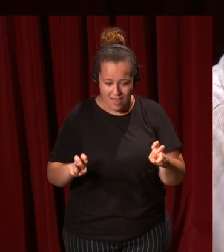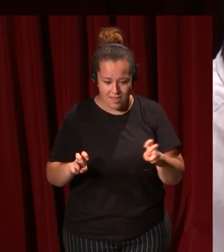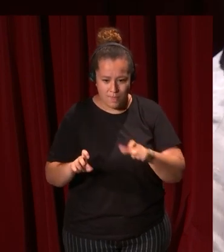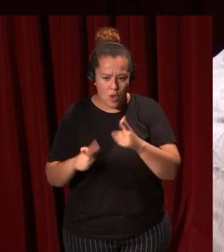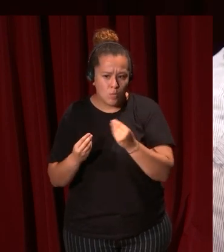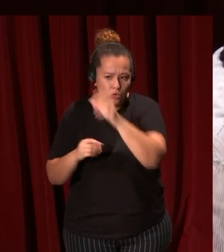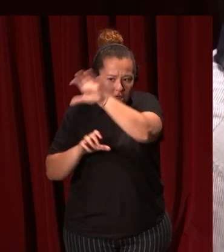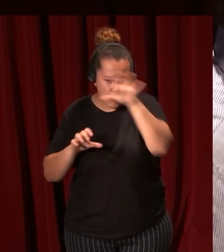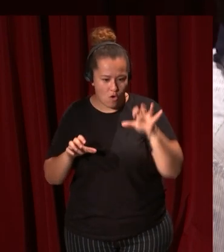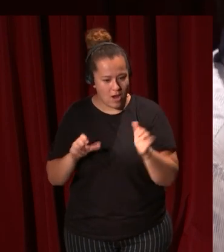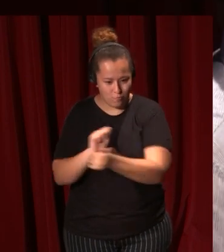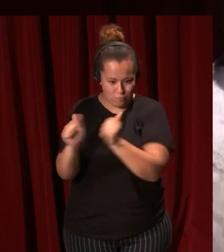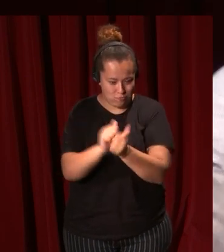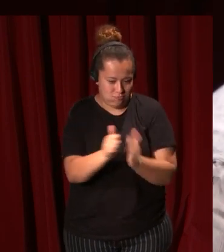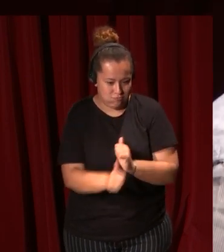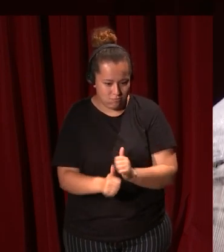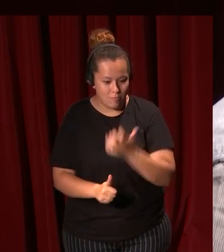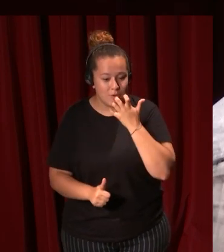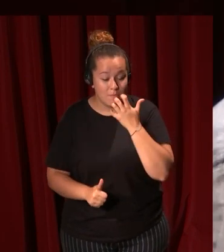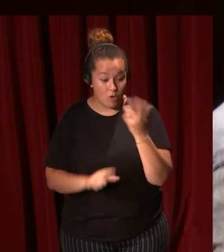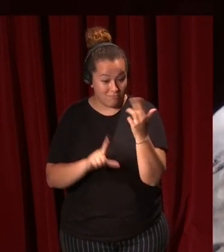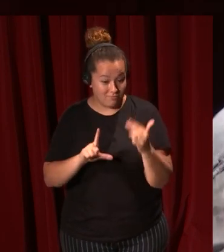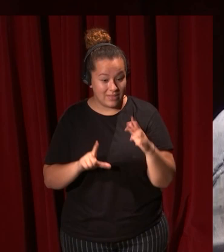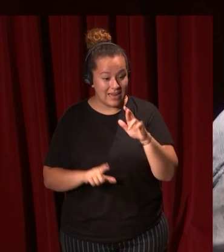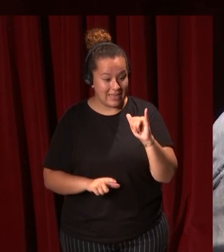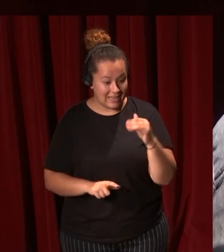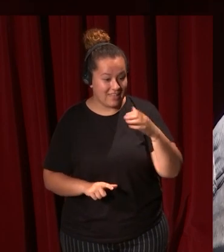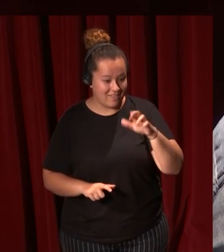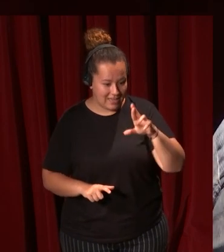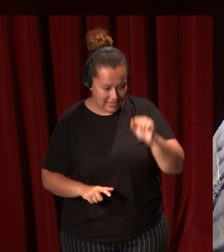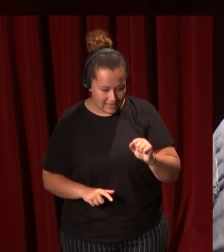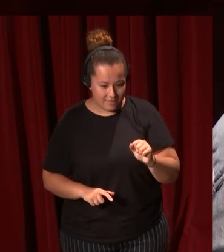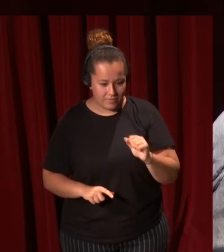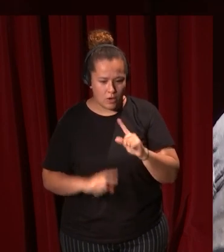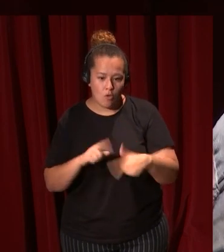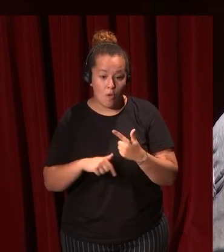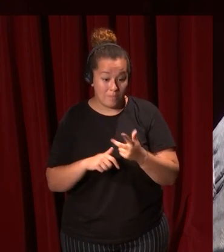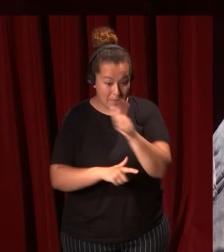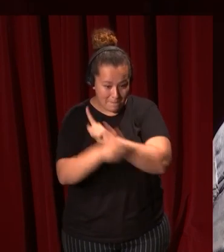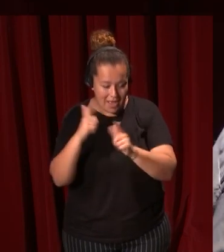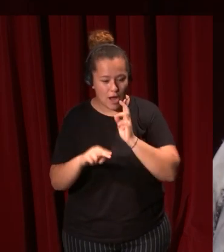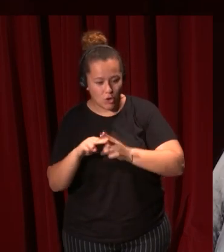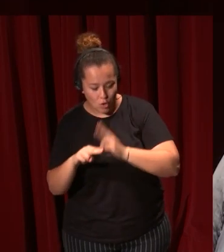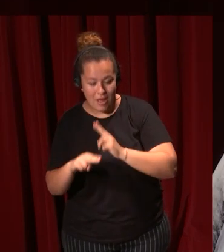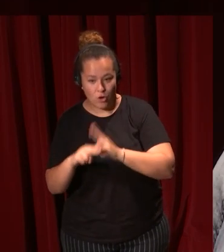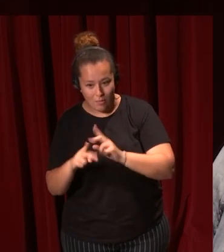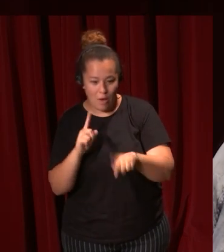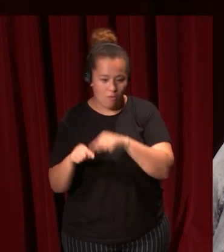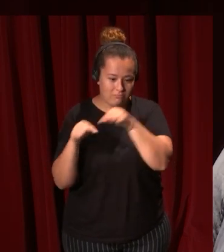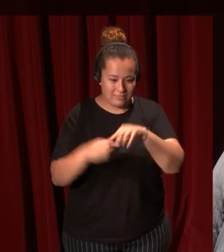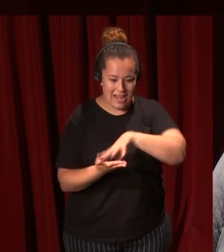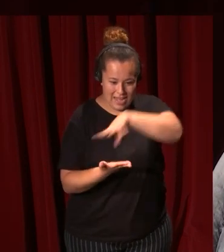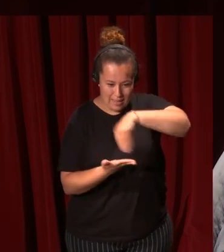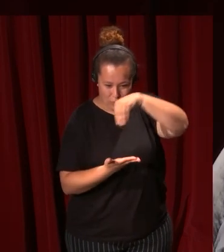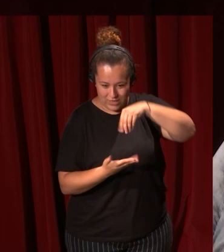lugares a través de la obra de gente como Rivera que va de Jatiba a Roma de Roma a Nápoles y desde Nápoles se envían sus cuadros a